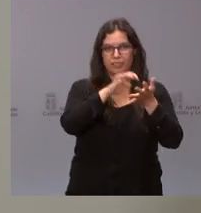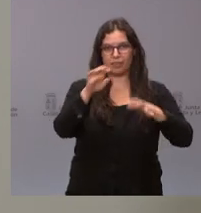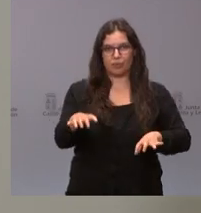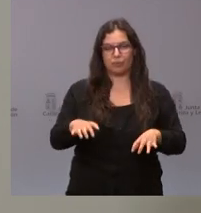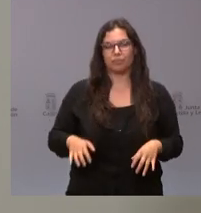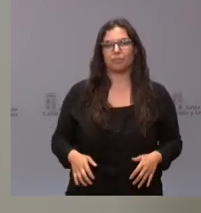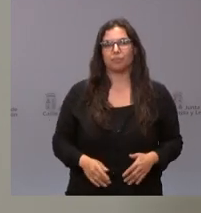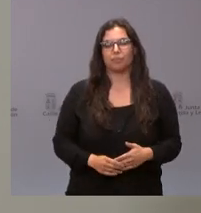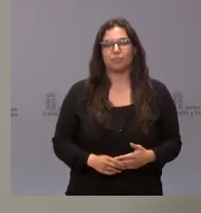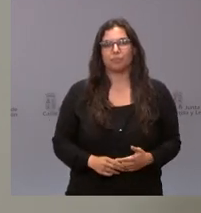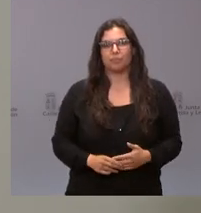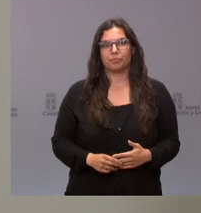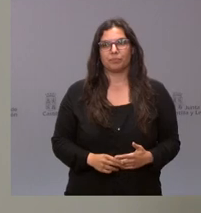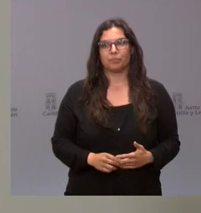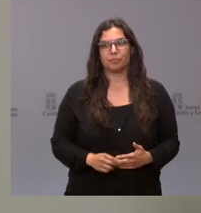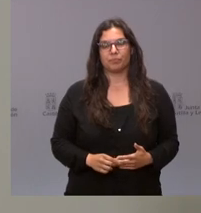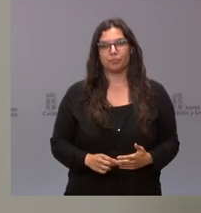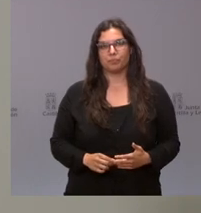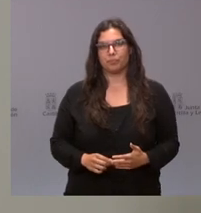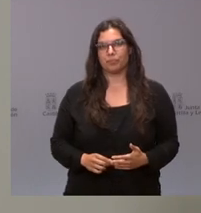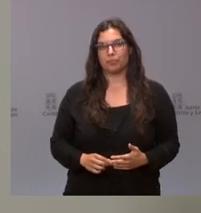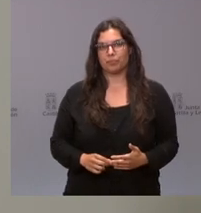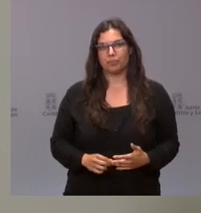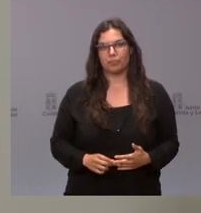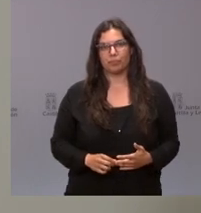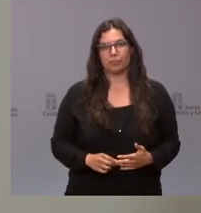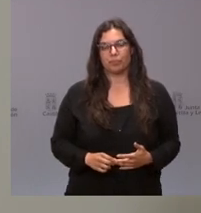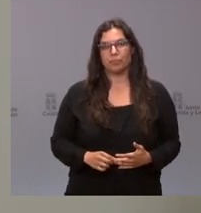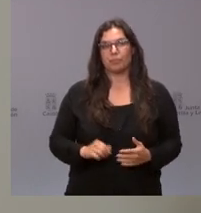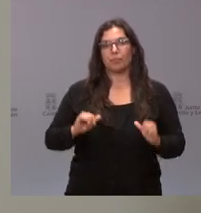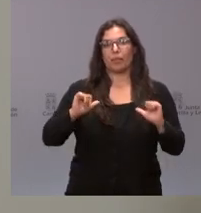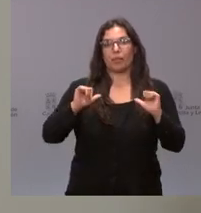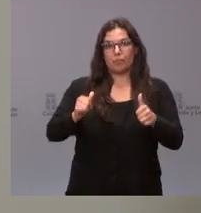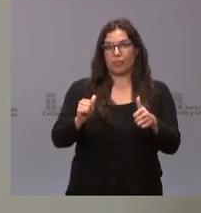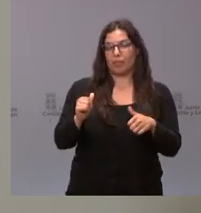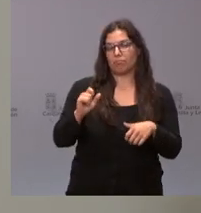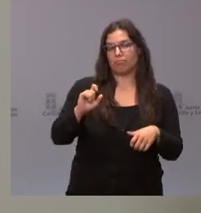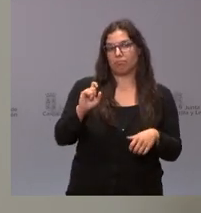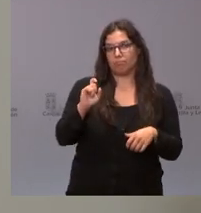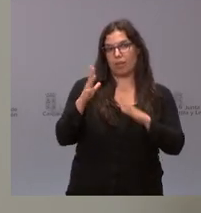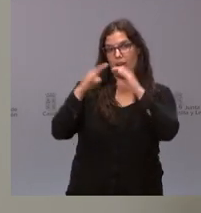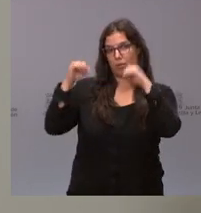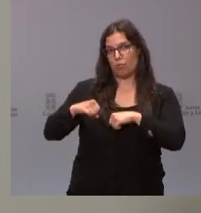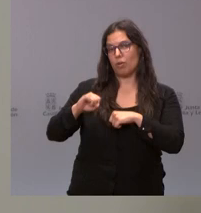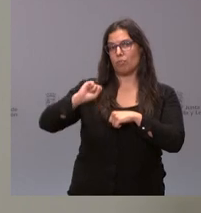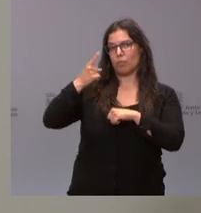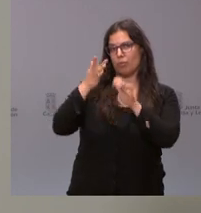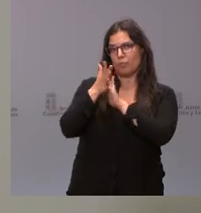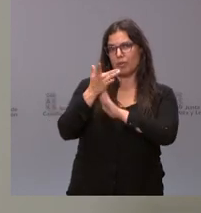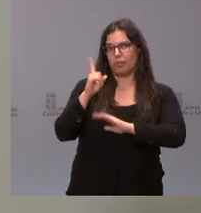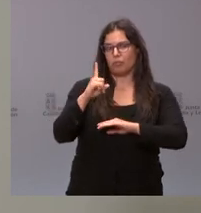León. Y antes de comenzar dando cuenta de los acuerdos del Consejo de Gobierno de nuestra comunidad,